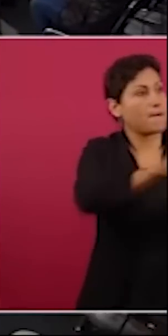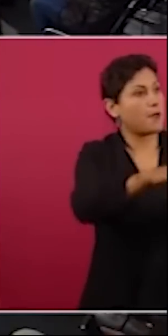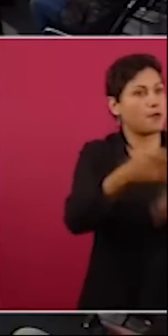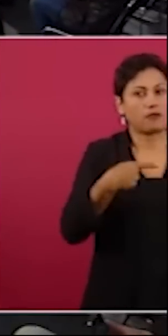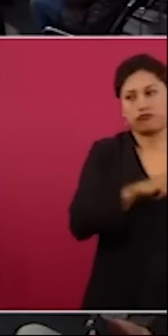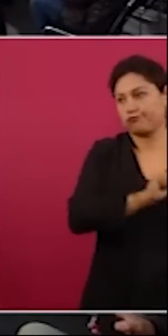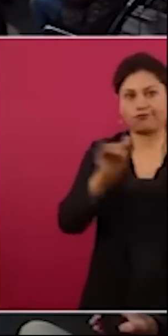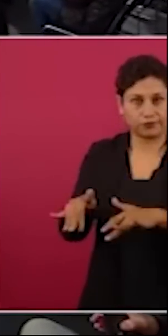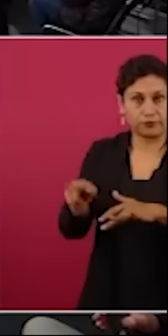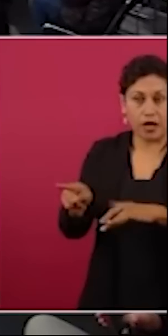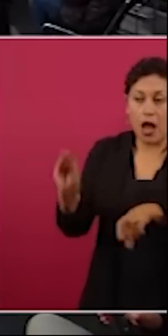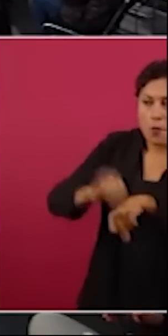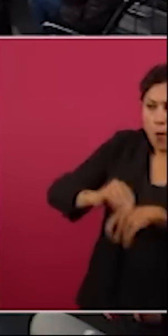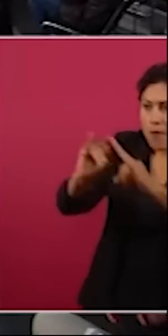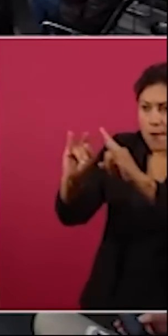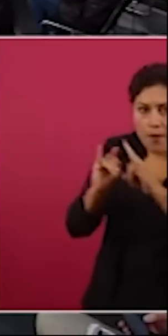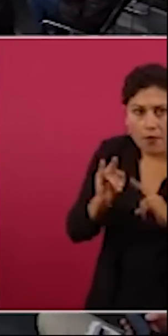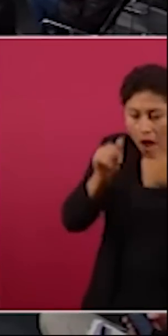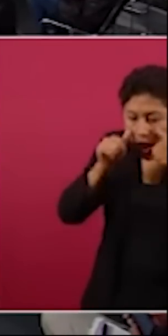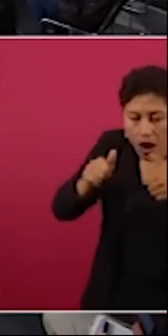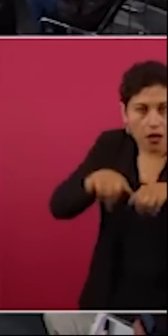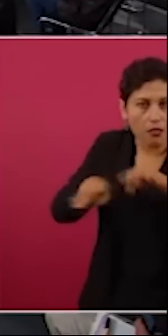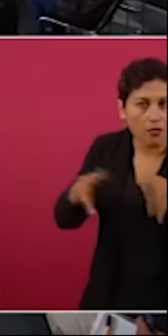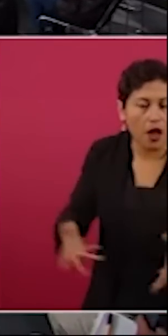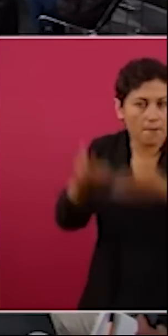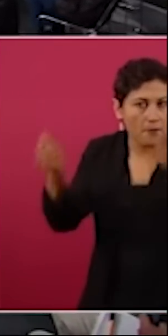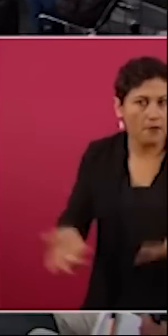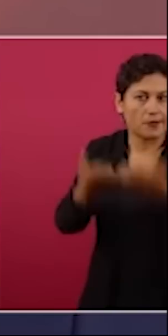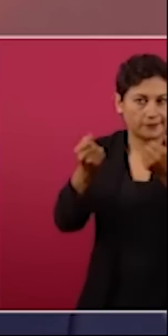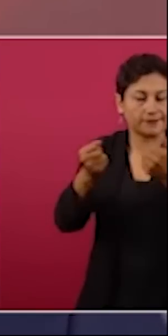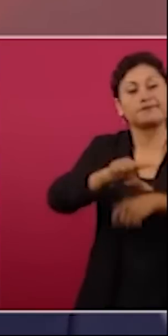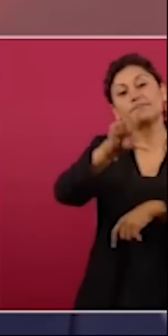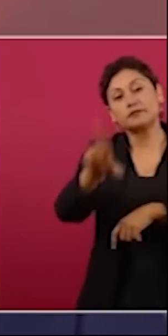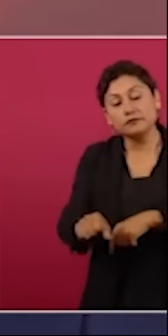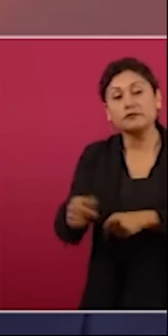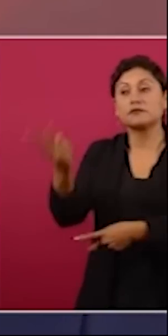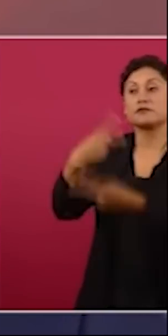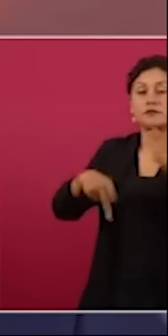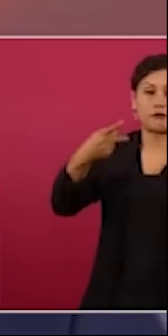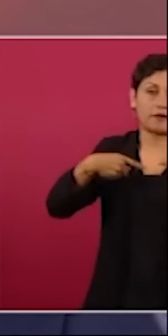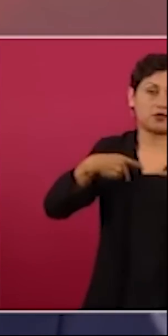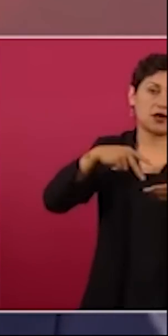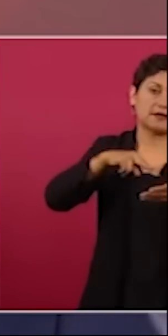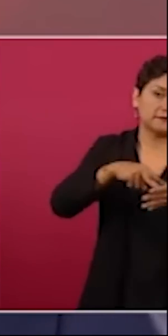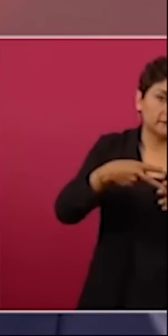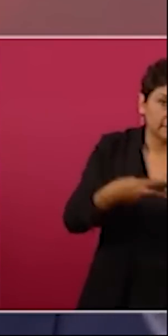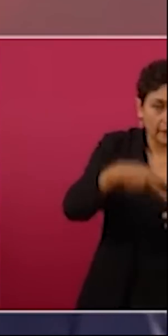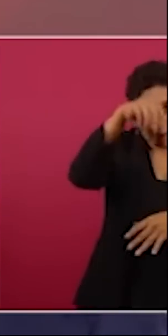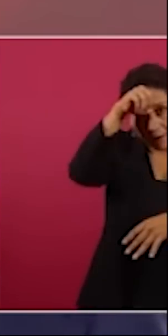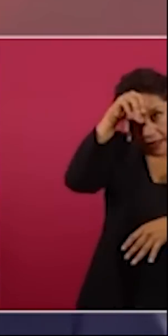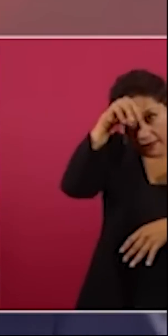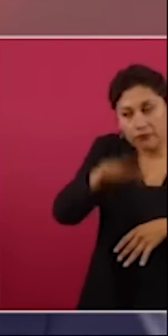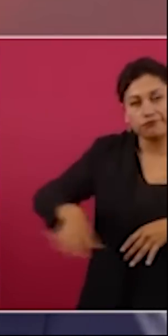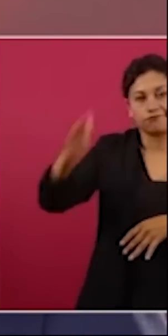empieza a trabajar entonces llegan técnicos mineros expertos de la zona entonces